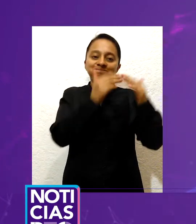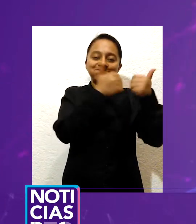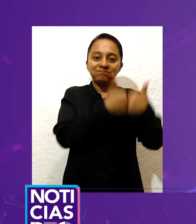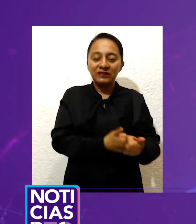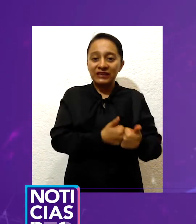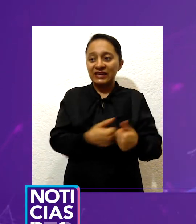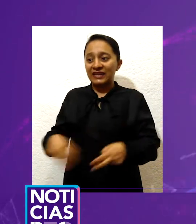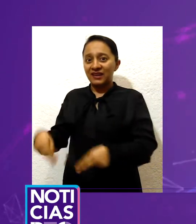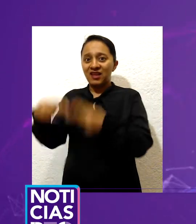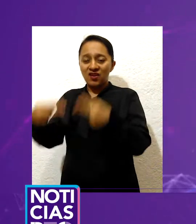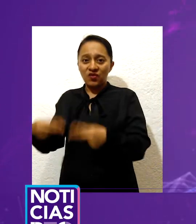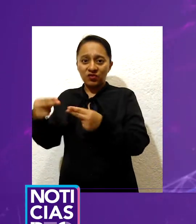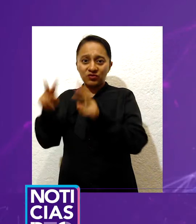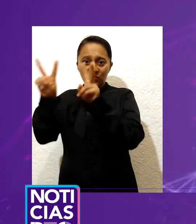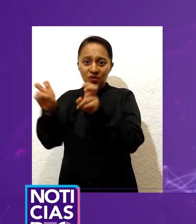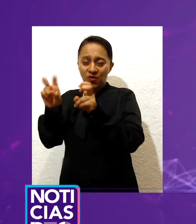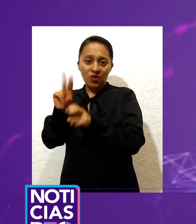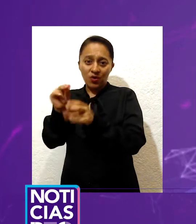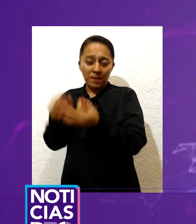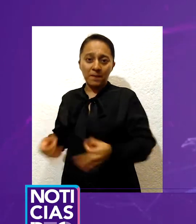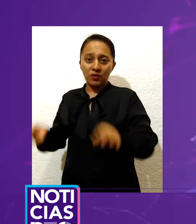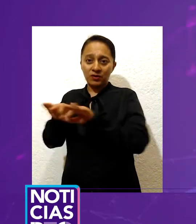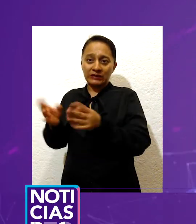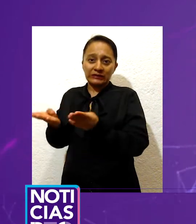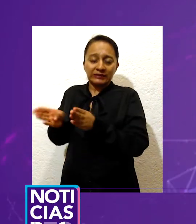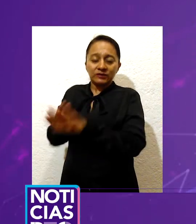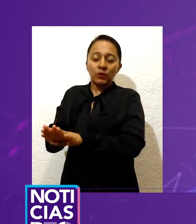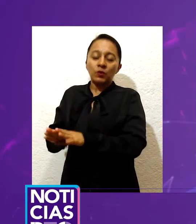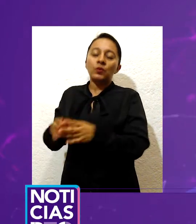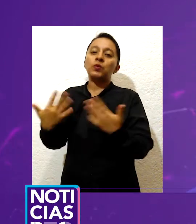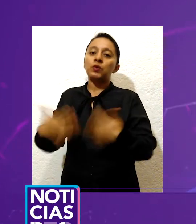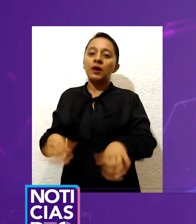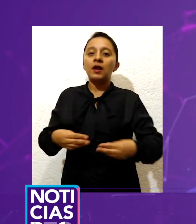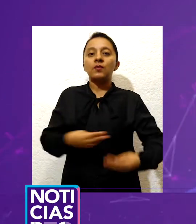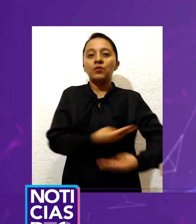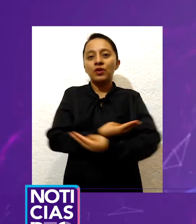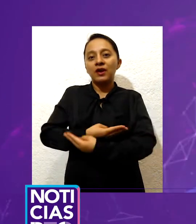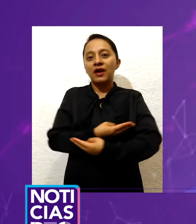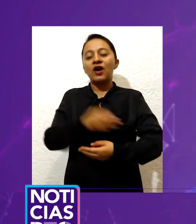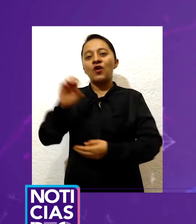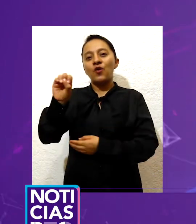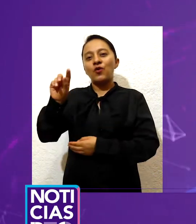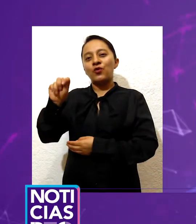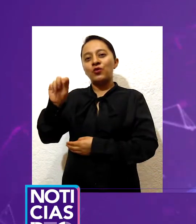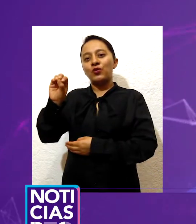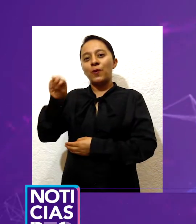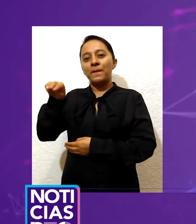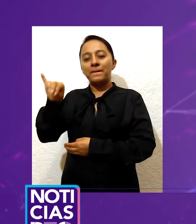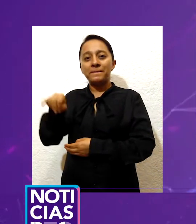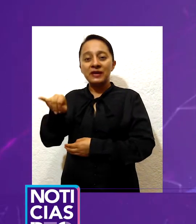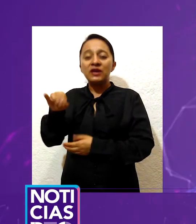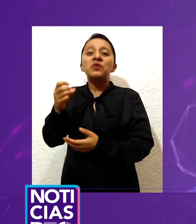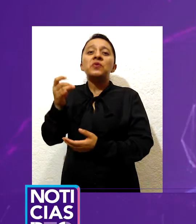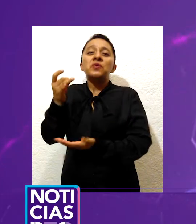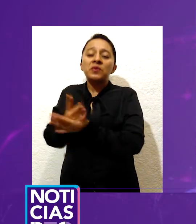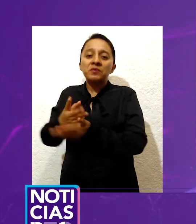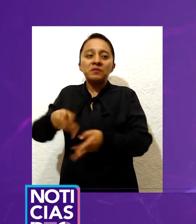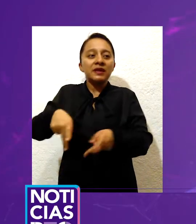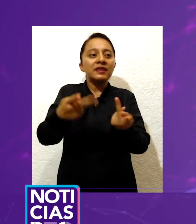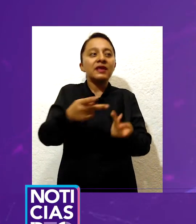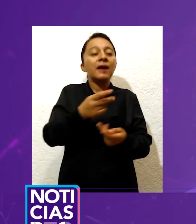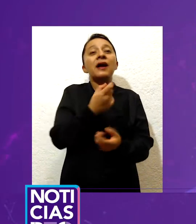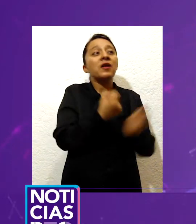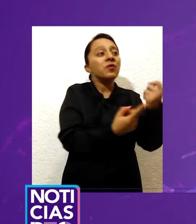en casa y que los negocios que no fueran catalogados como esenciales se cerraran, las muñecas otomíes no se vendían más que por pedido.